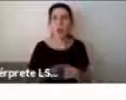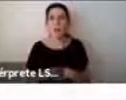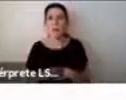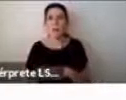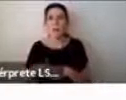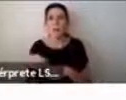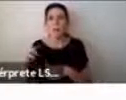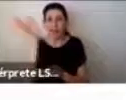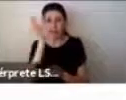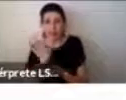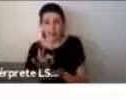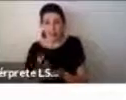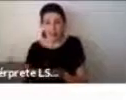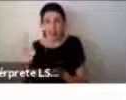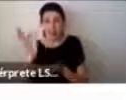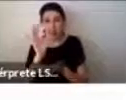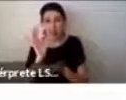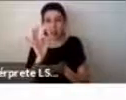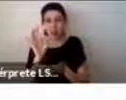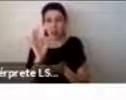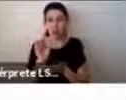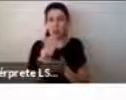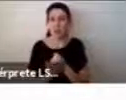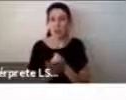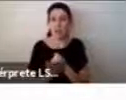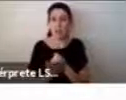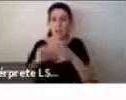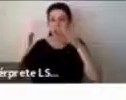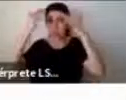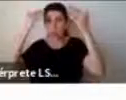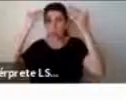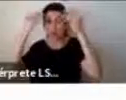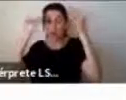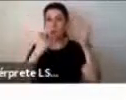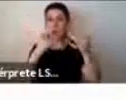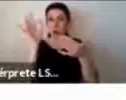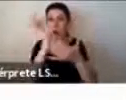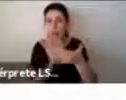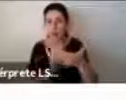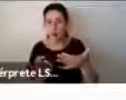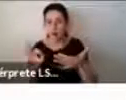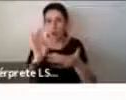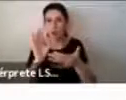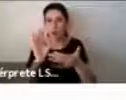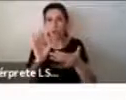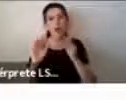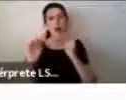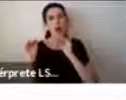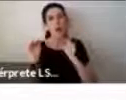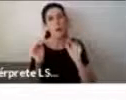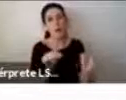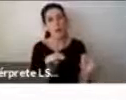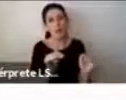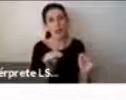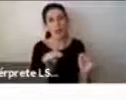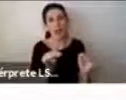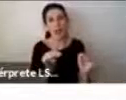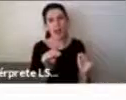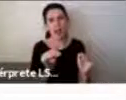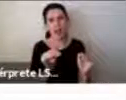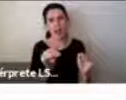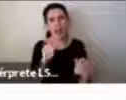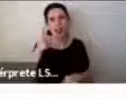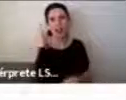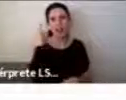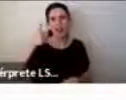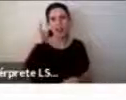hubo psicólogas específicamente, que hicieron otras ilustraciones también para apoyar al director creativo de este proyecto,